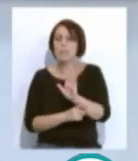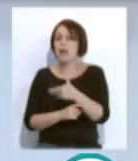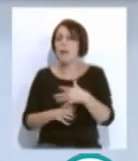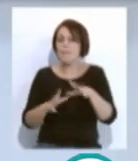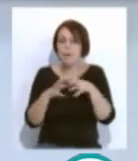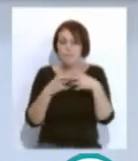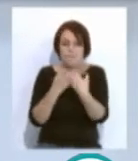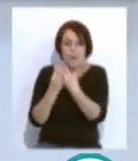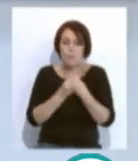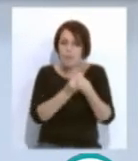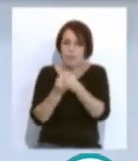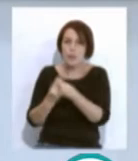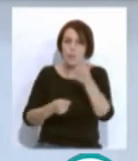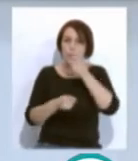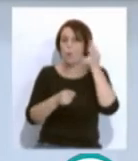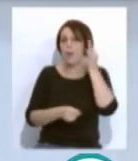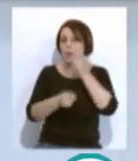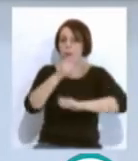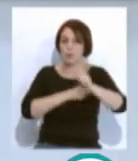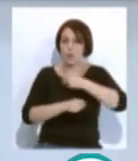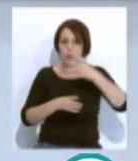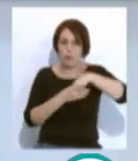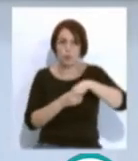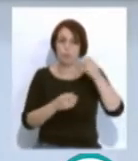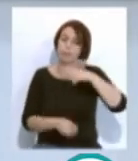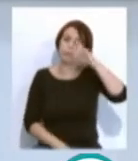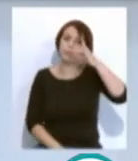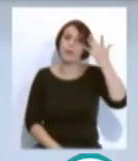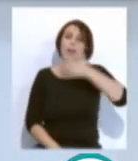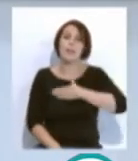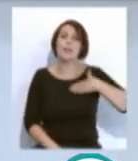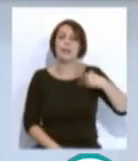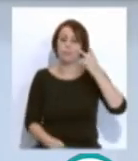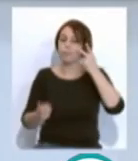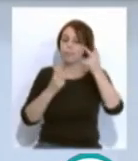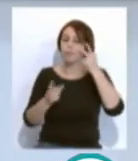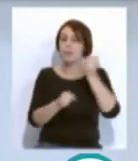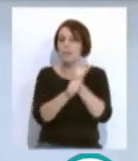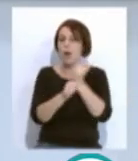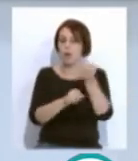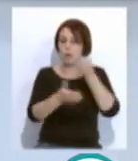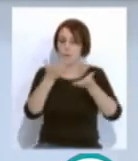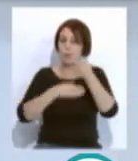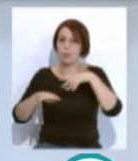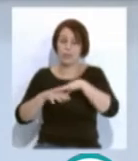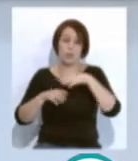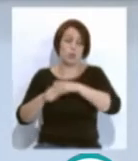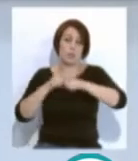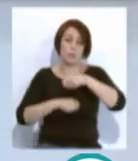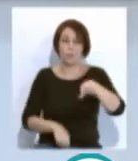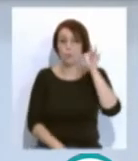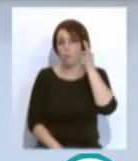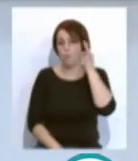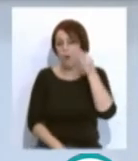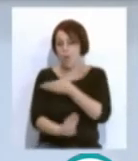en asociación. Una iniciativa con la que se persigue visibilizar y valorar el trabajo colaborativo que el tejido asociativo de mujeres